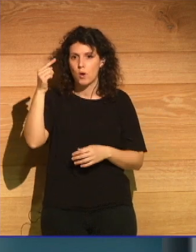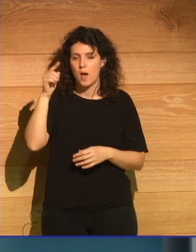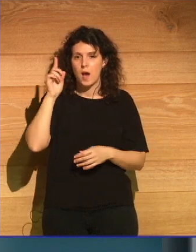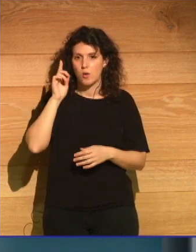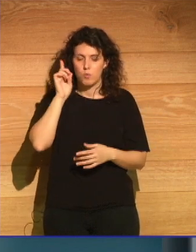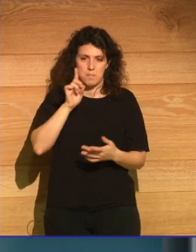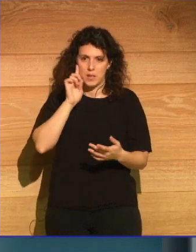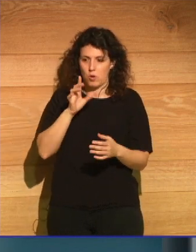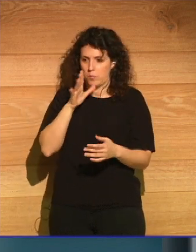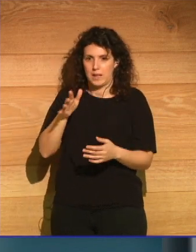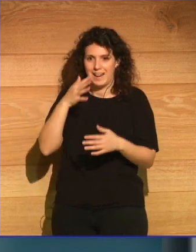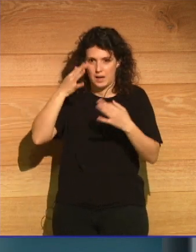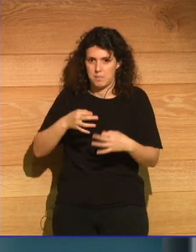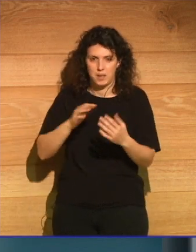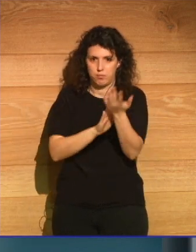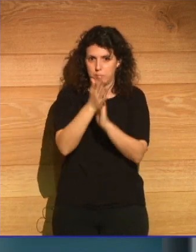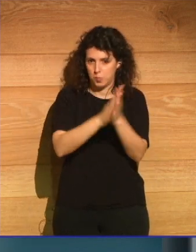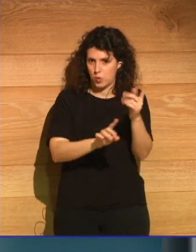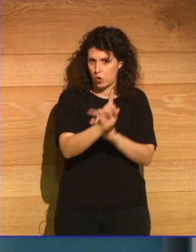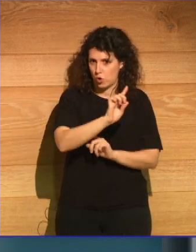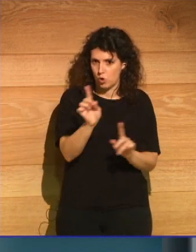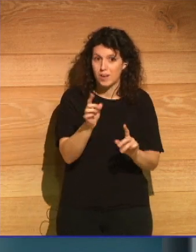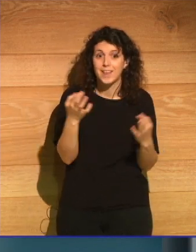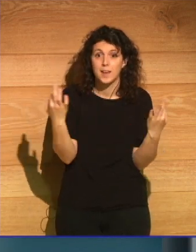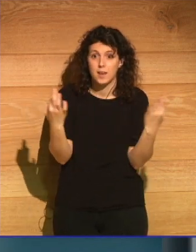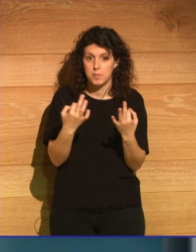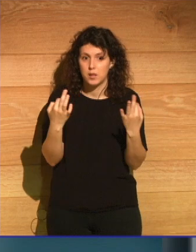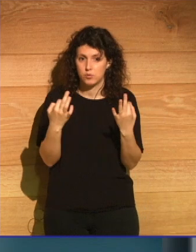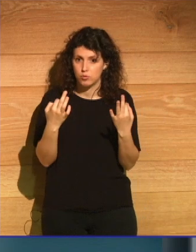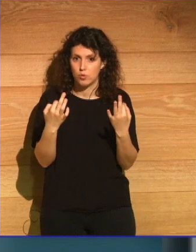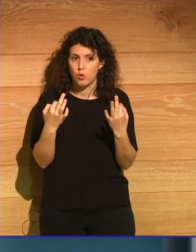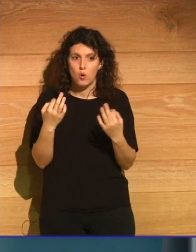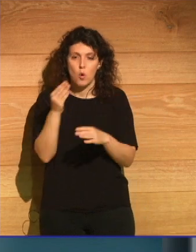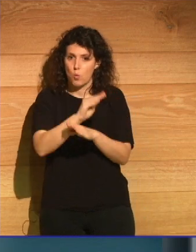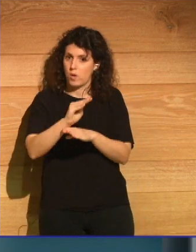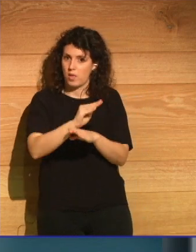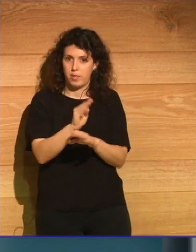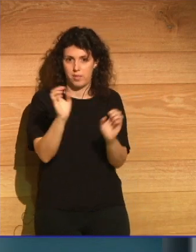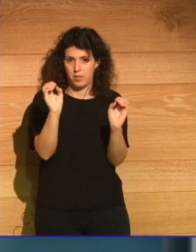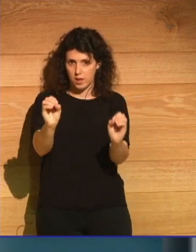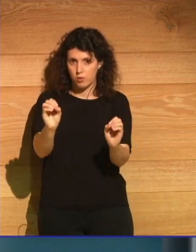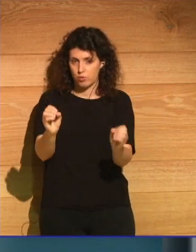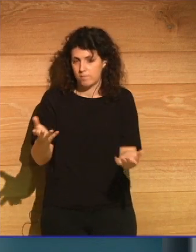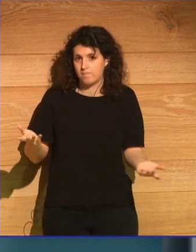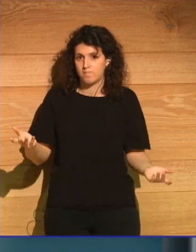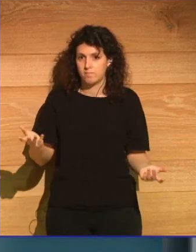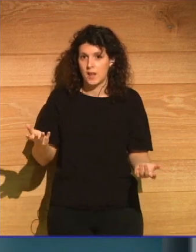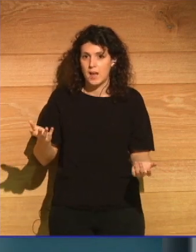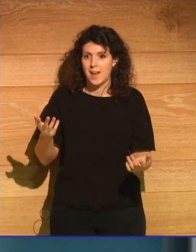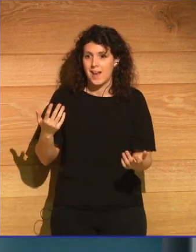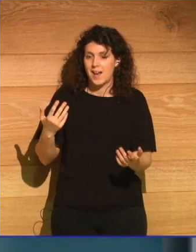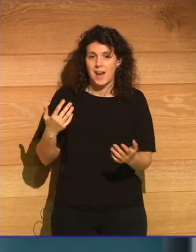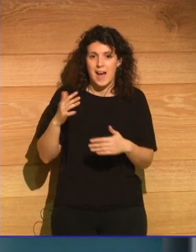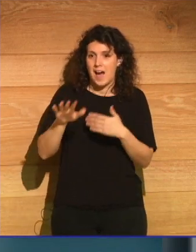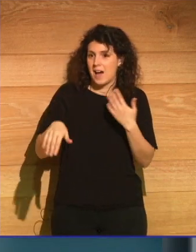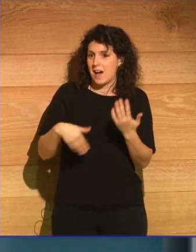se quemó realmente lo que fue lo que pasó fue que fue terriblemente descuidada y hasta el